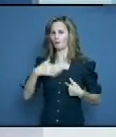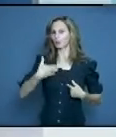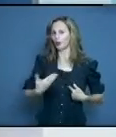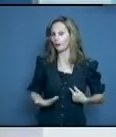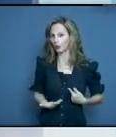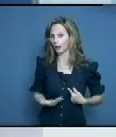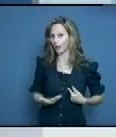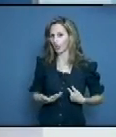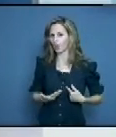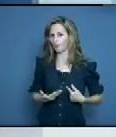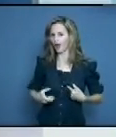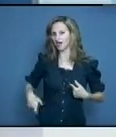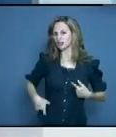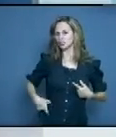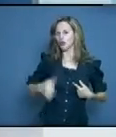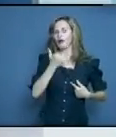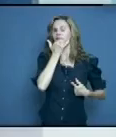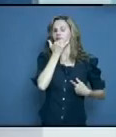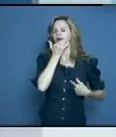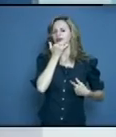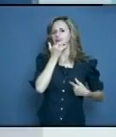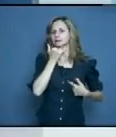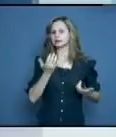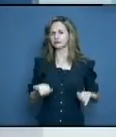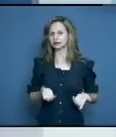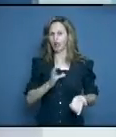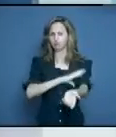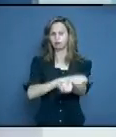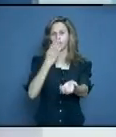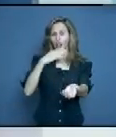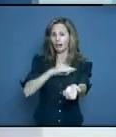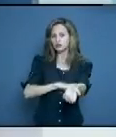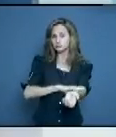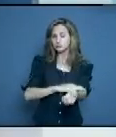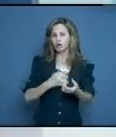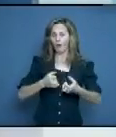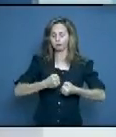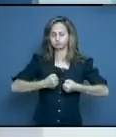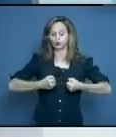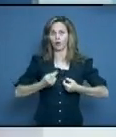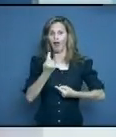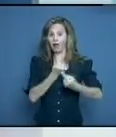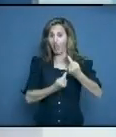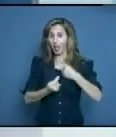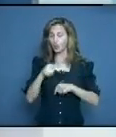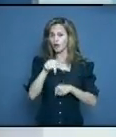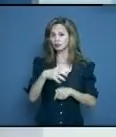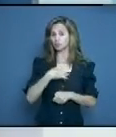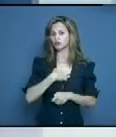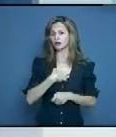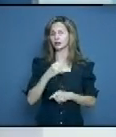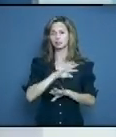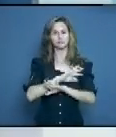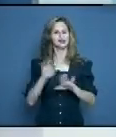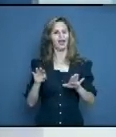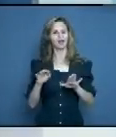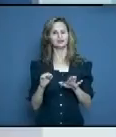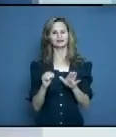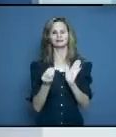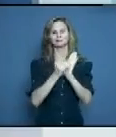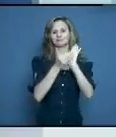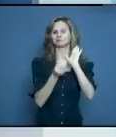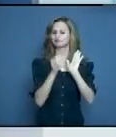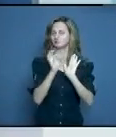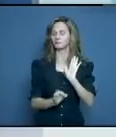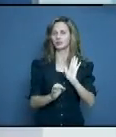insuficiencia renal, que son enfermedades que se han visto relacionadas con la obesidad, con esto, si yo tengo ese tipo de enfermedad, ya yo clasifico como alto riesgo aunque tenga menos de